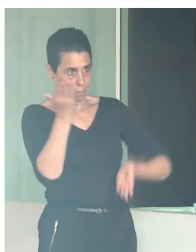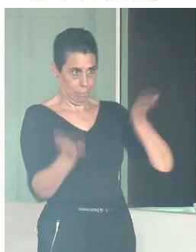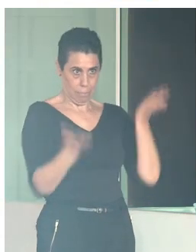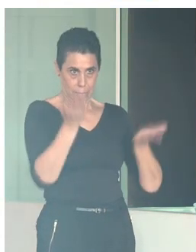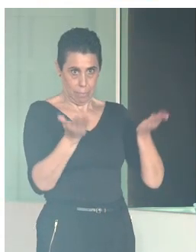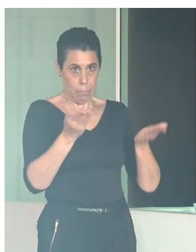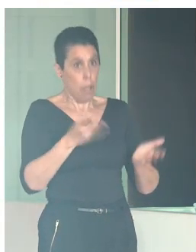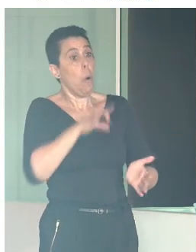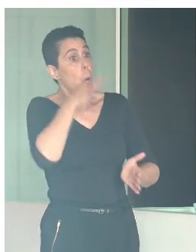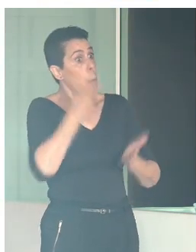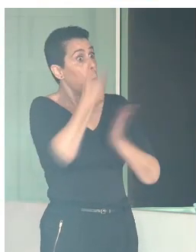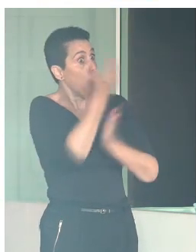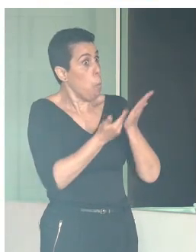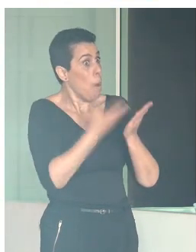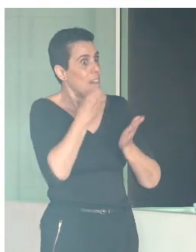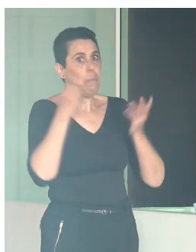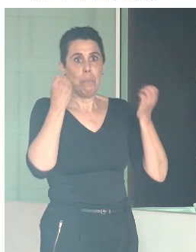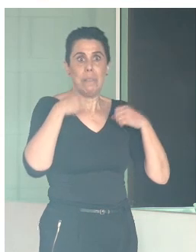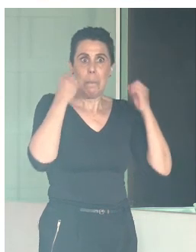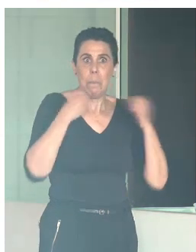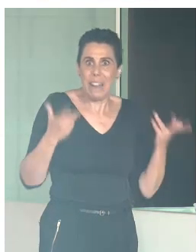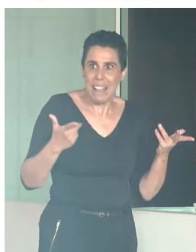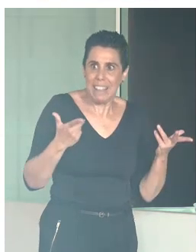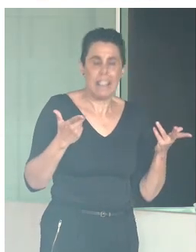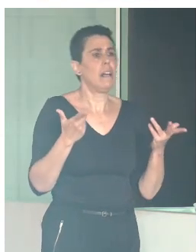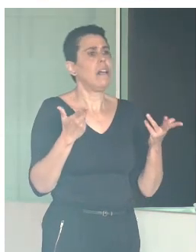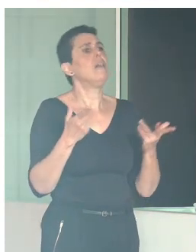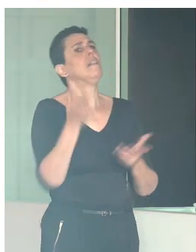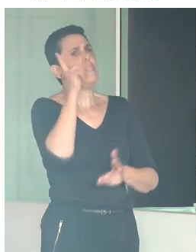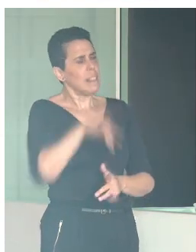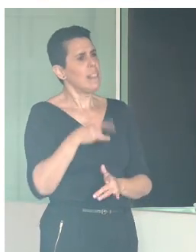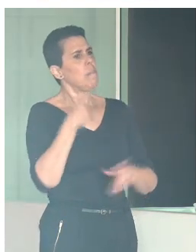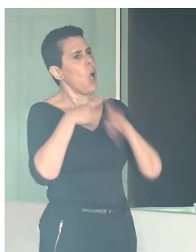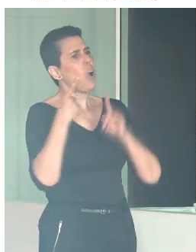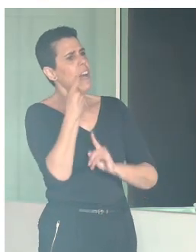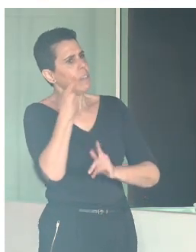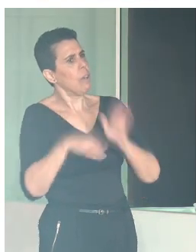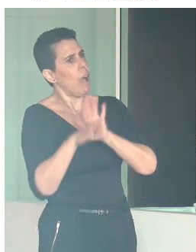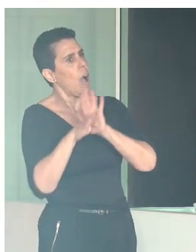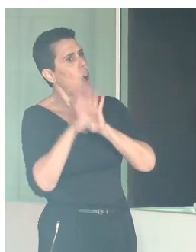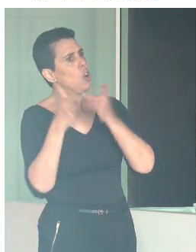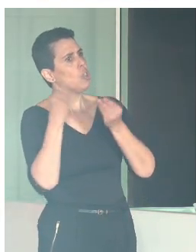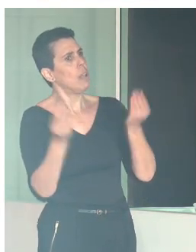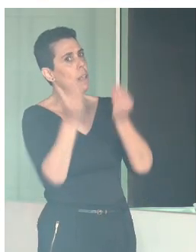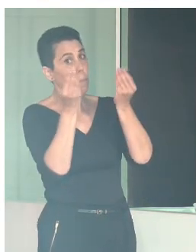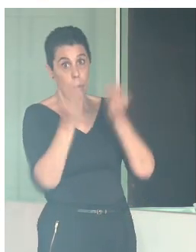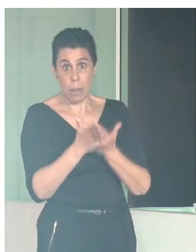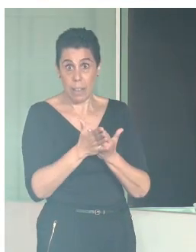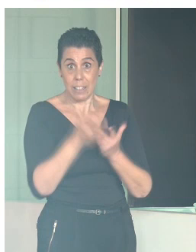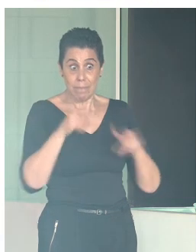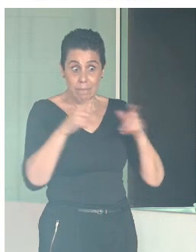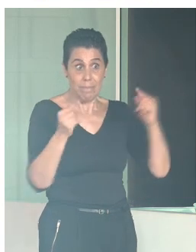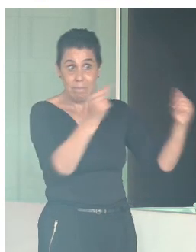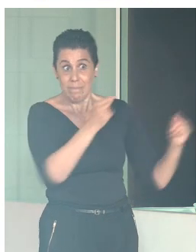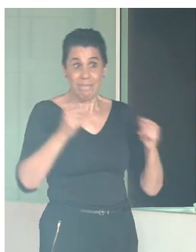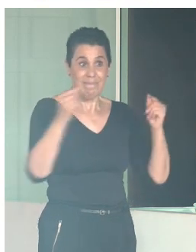buenas prácticas, pero también hay muchas cosas que tenemos que mejorar y en accesibilidad muchísimo. Entonces, en esa mesa redonda sí que os pido, por favor, que seáis